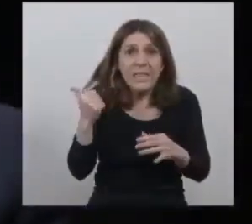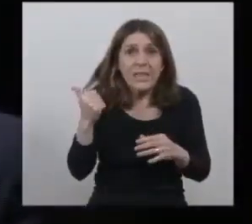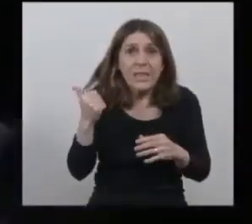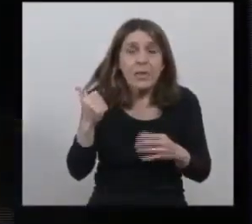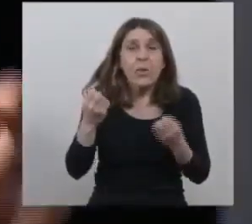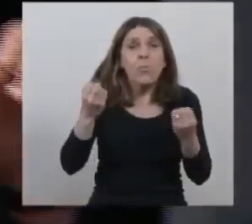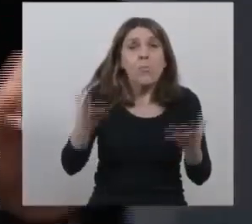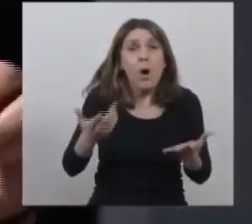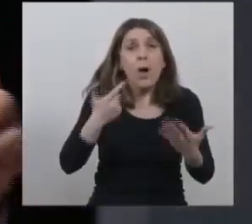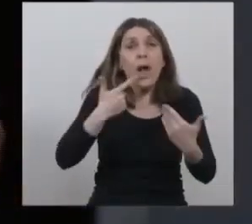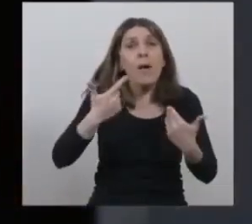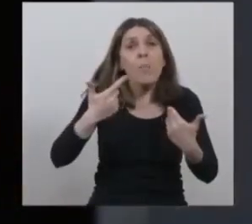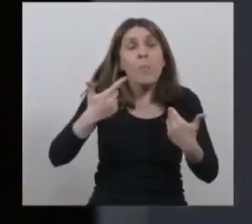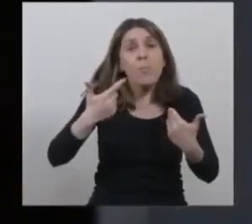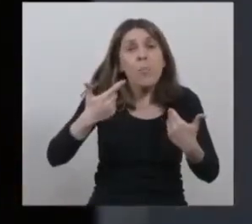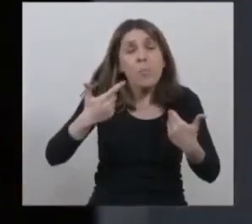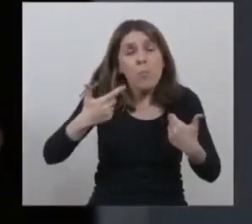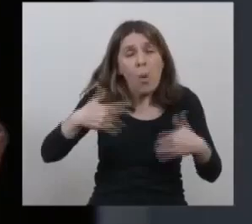porque tal vez